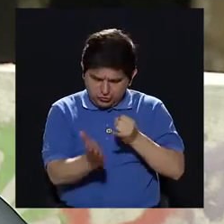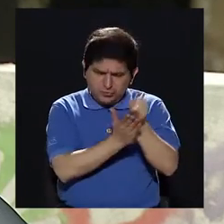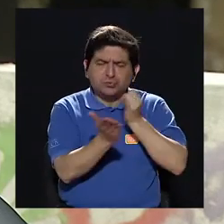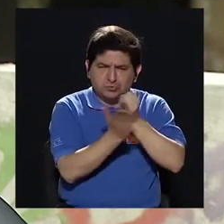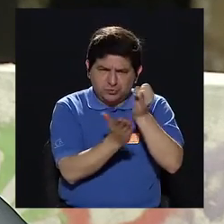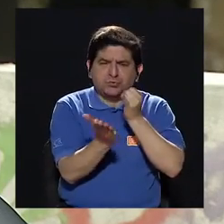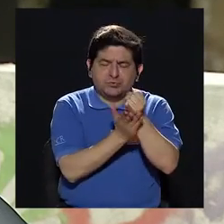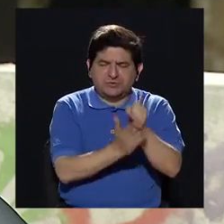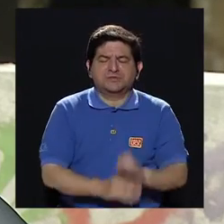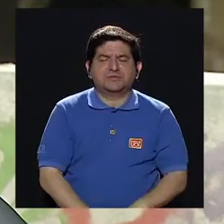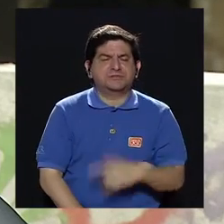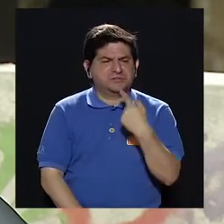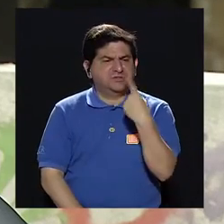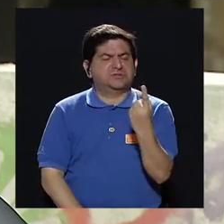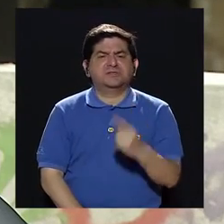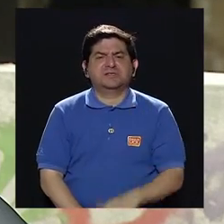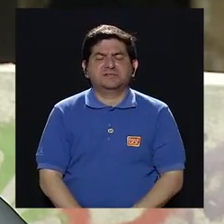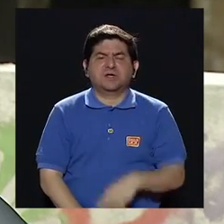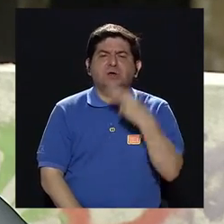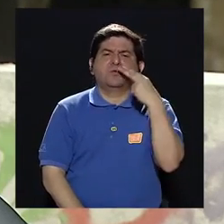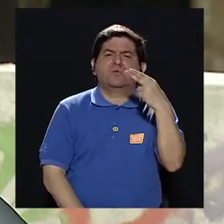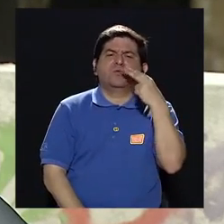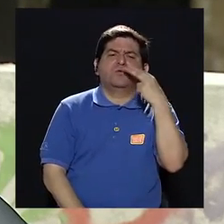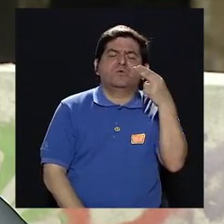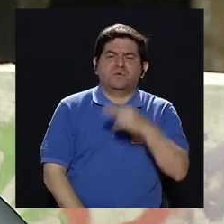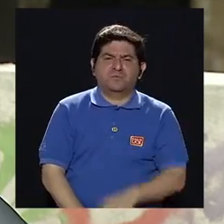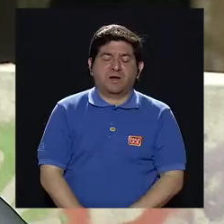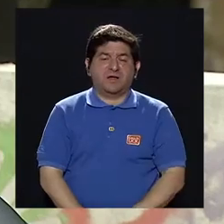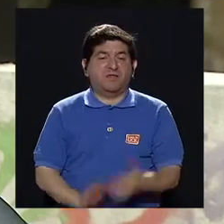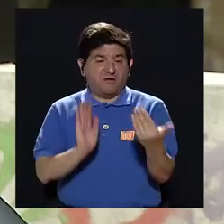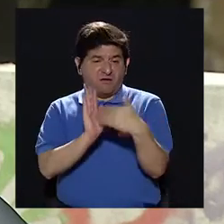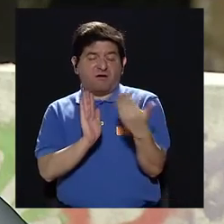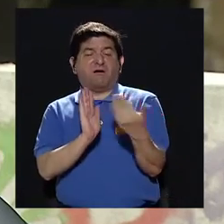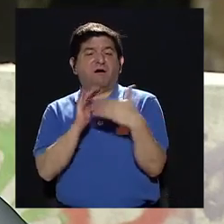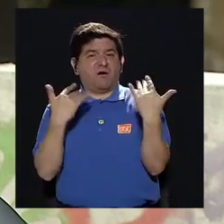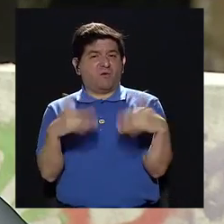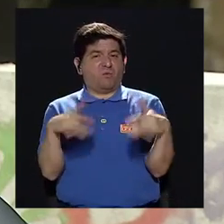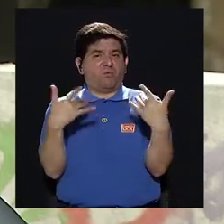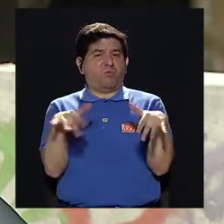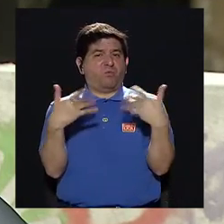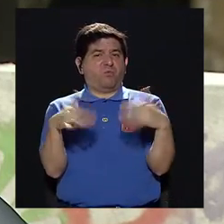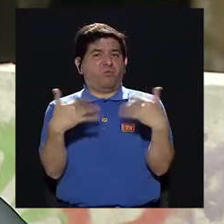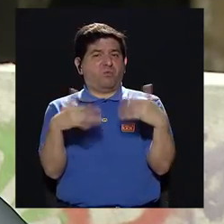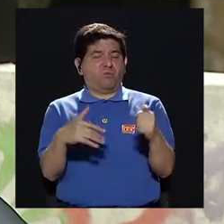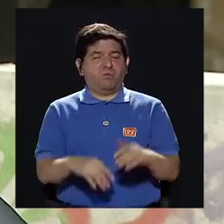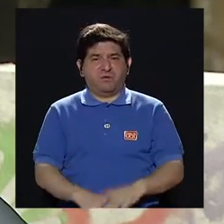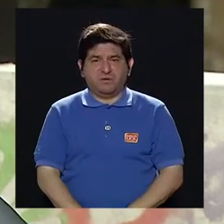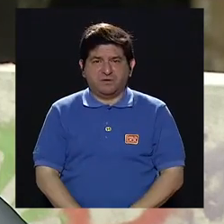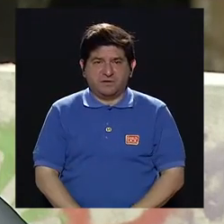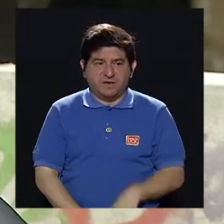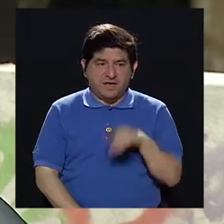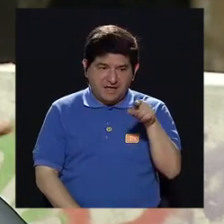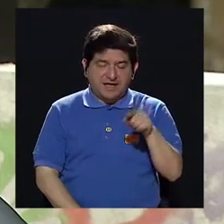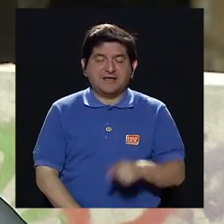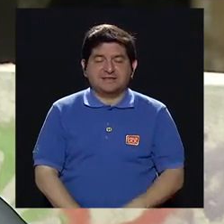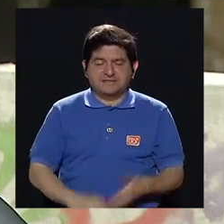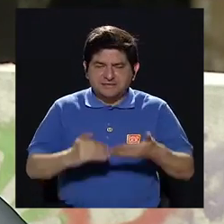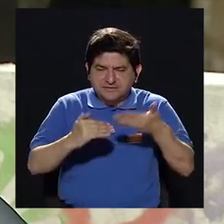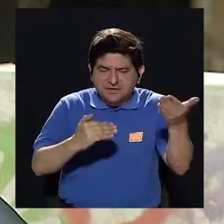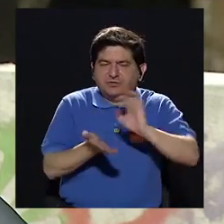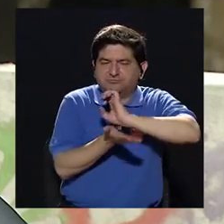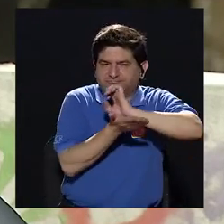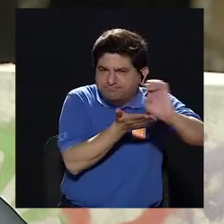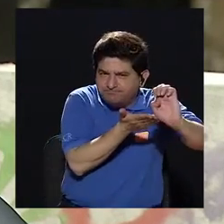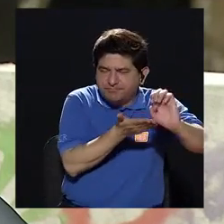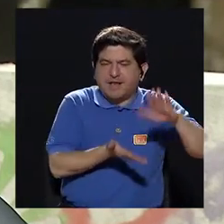investigaciones donde dice que el fumado, por ejemplo, sí afecta bastante. Entonces, pues es un factor